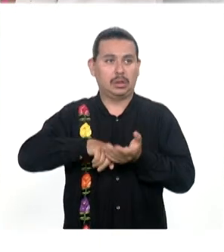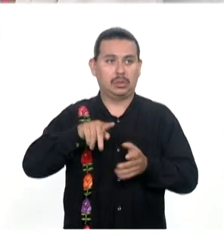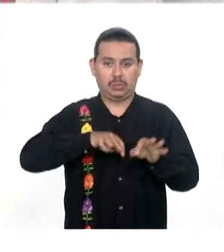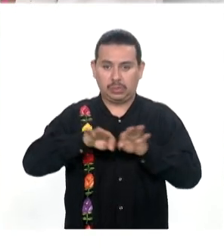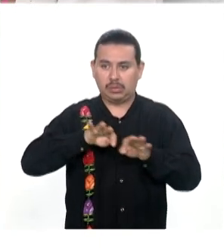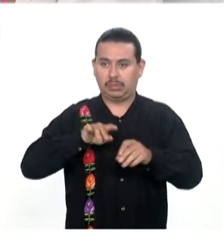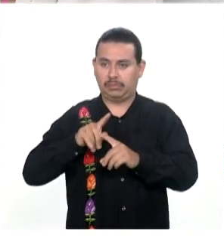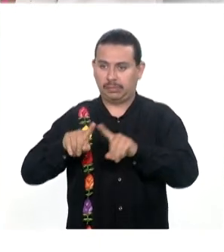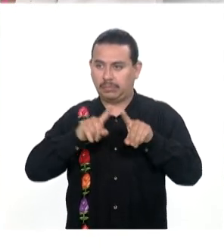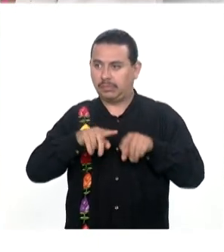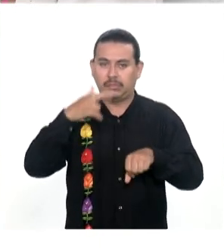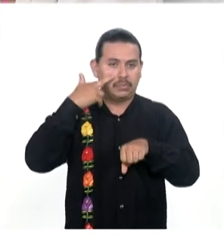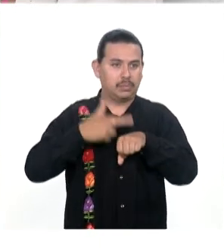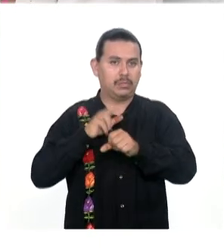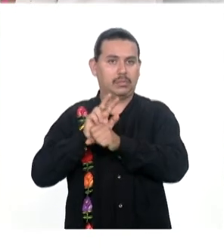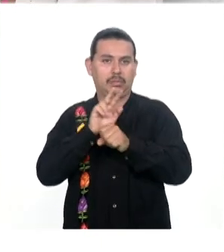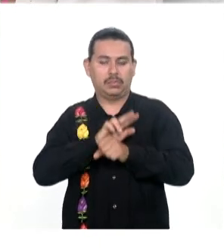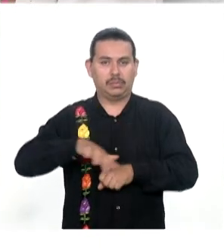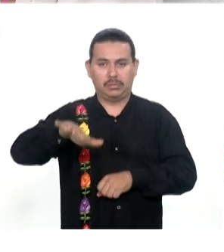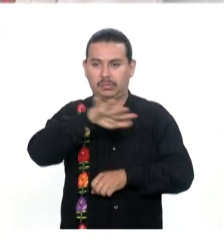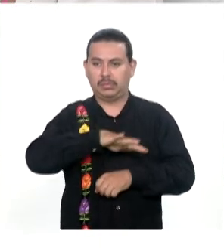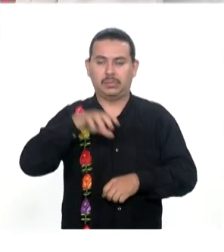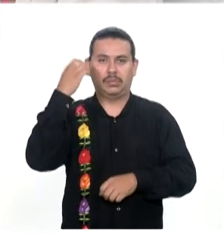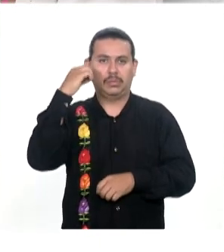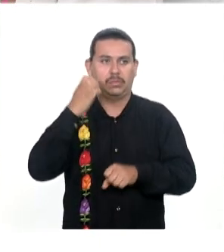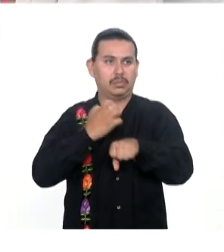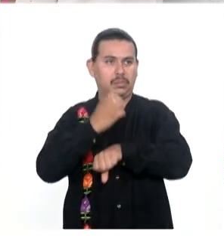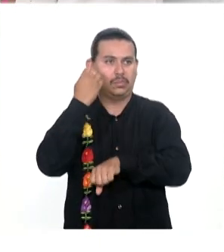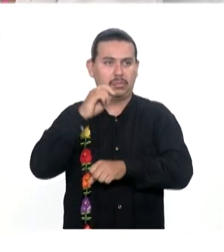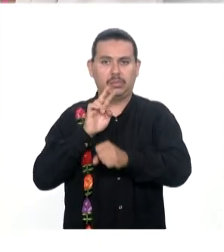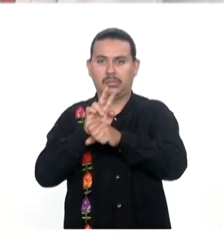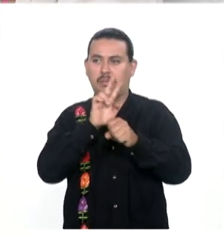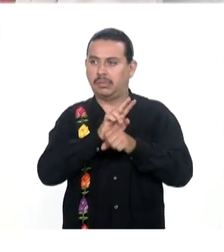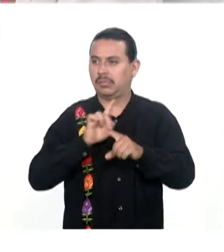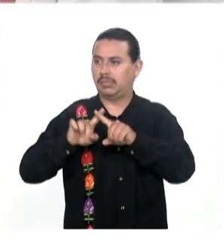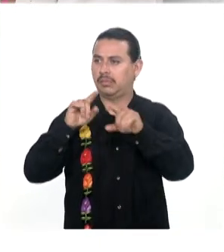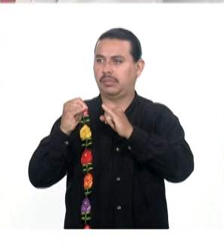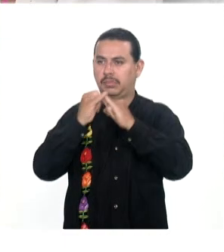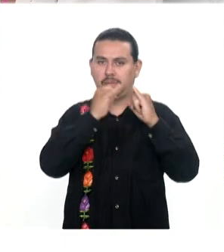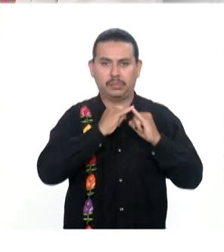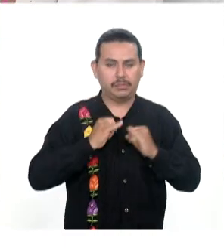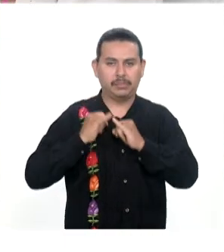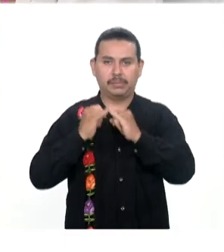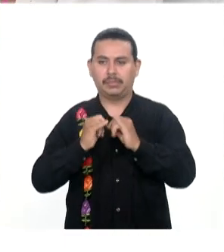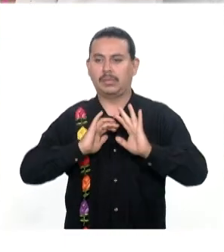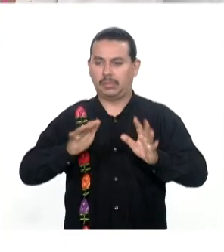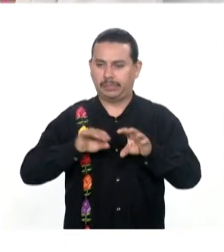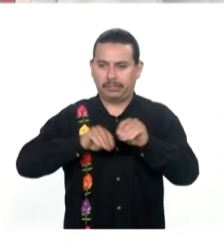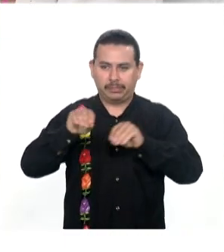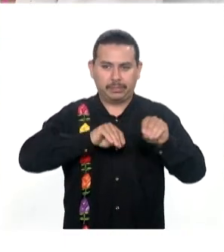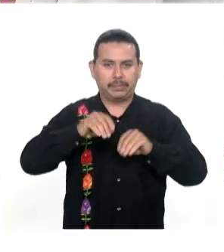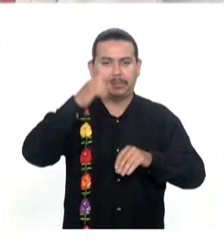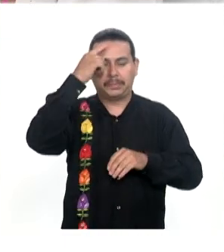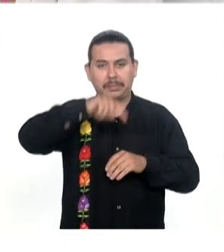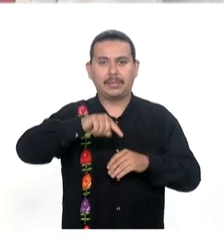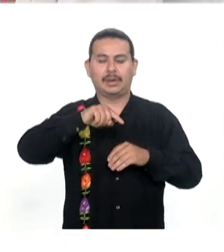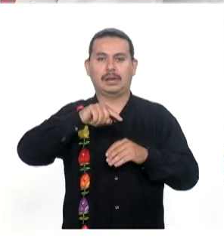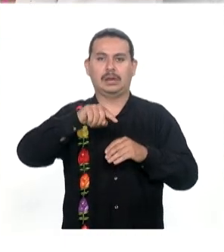desarrollando La Secretaría de Seguridad Pública del estado E instituciones federales Logramos avanzar